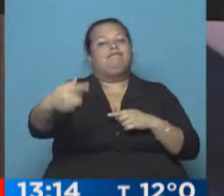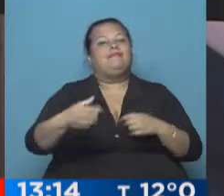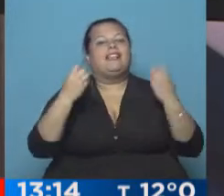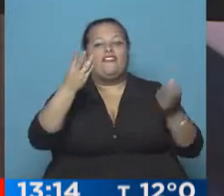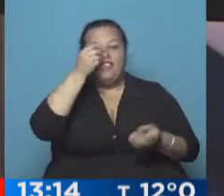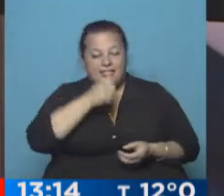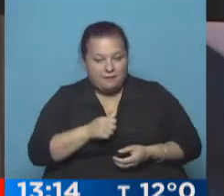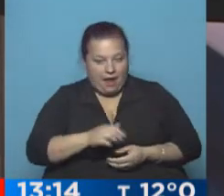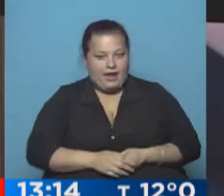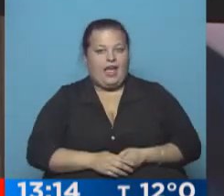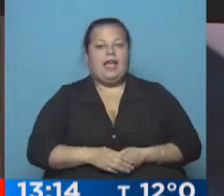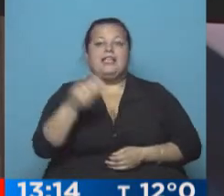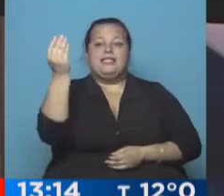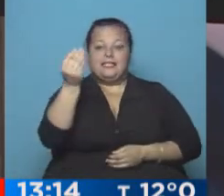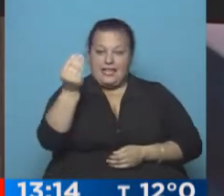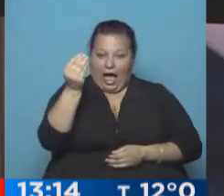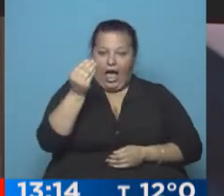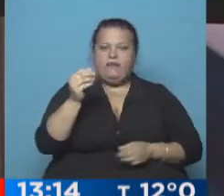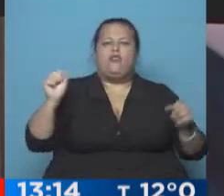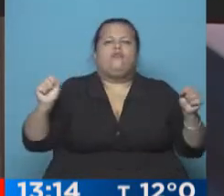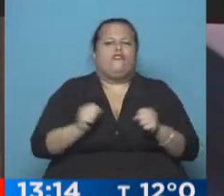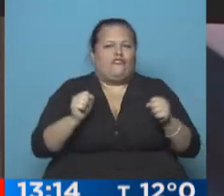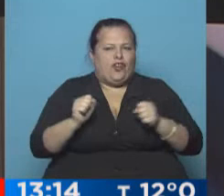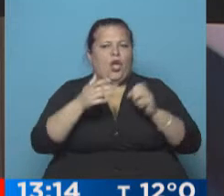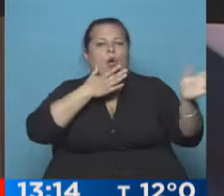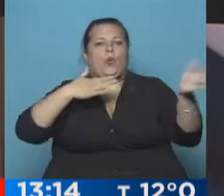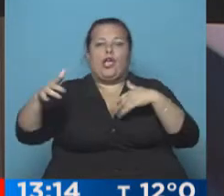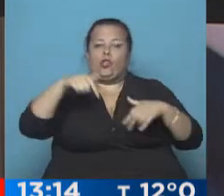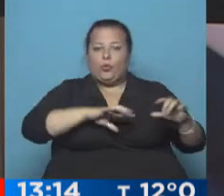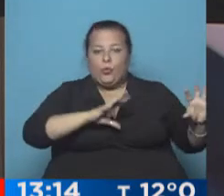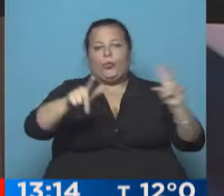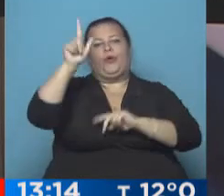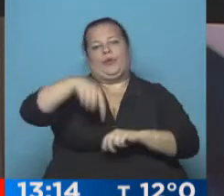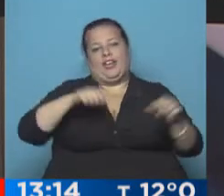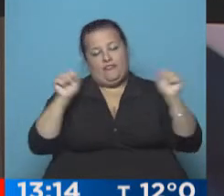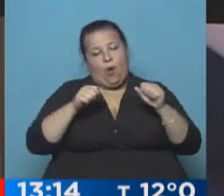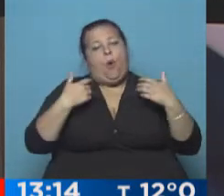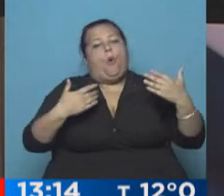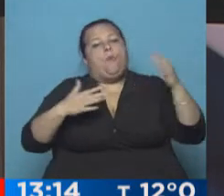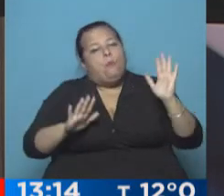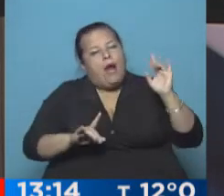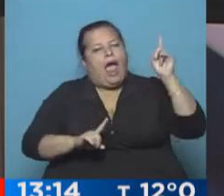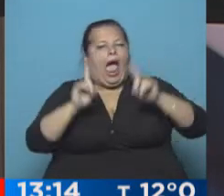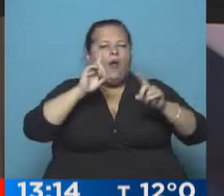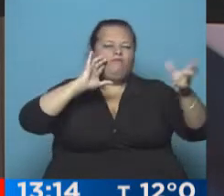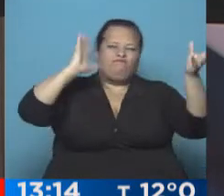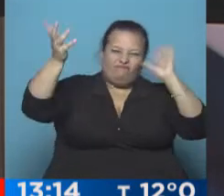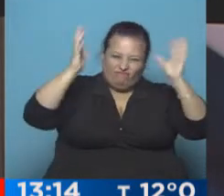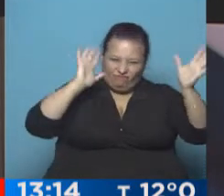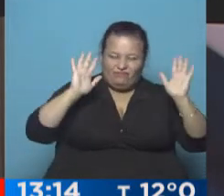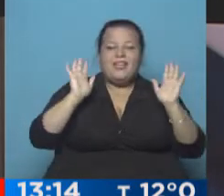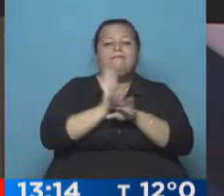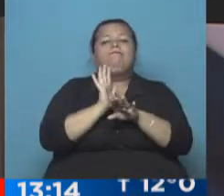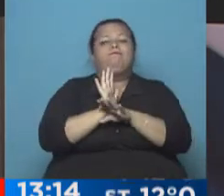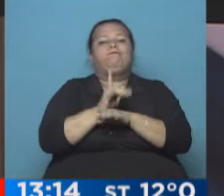el fin de semana. El sábado, mucho frío, el viento sur trae frío y la probabilidad de algo de inestabilidad, lo que